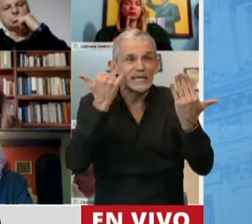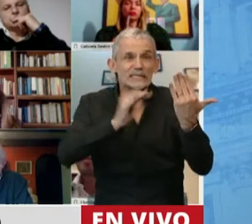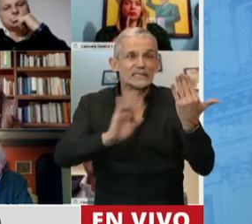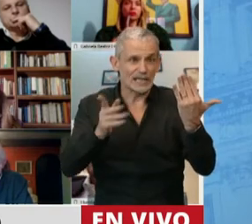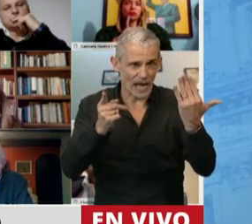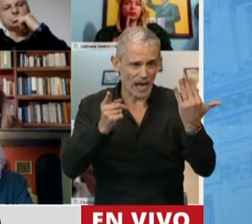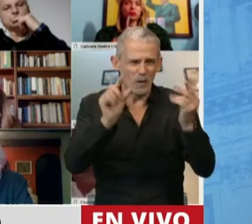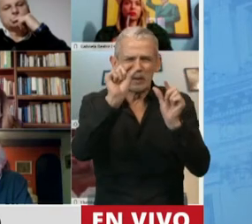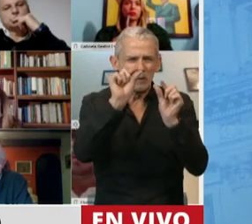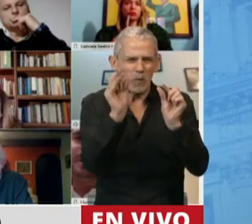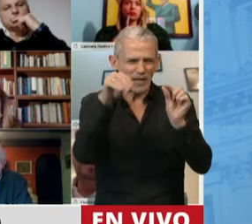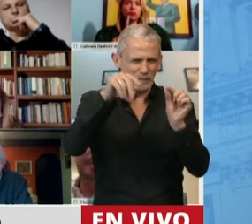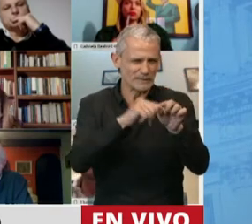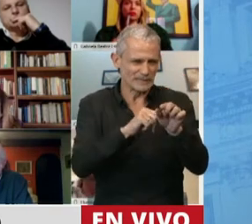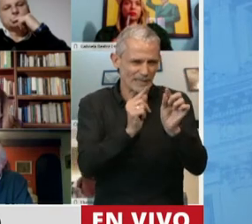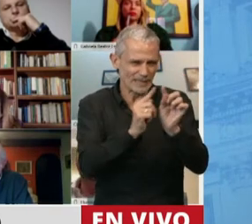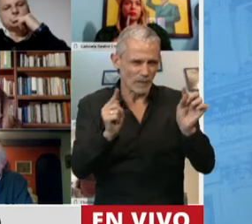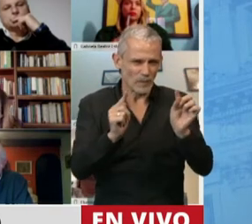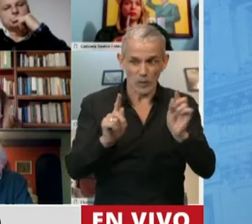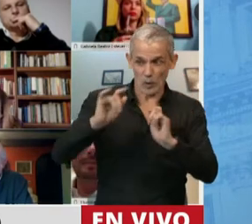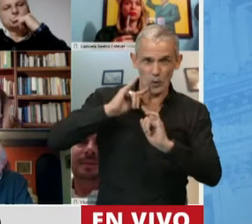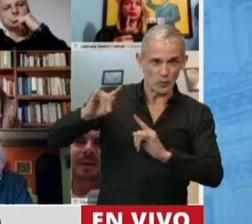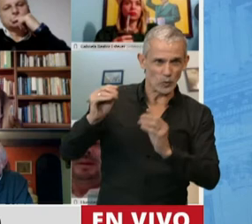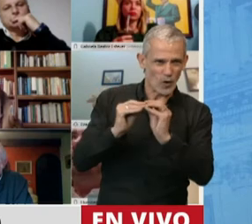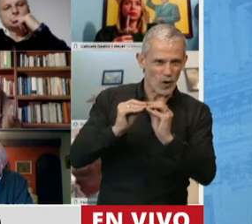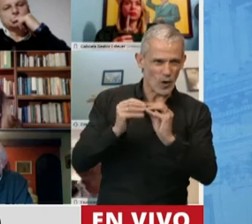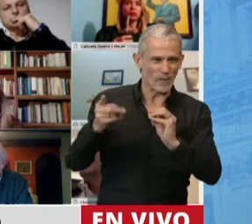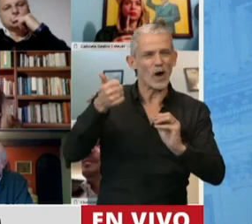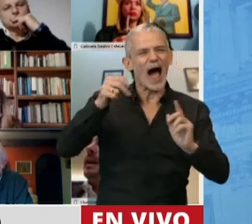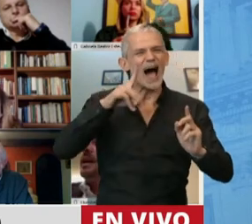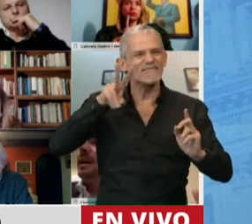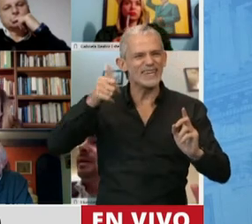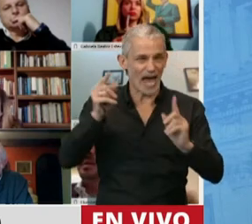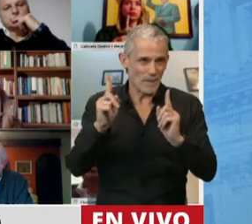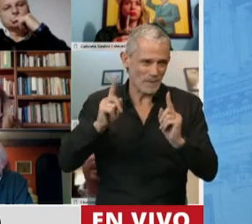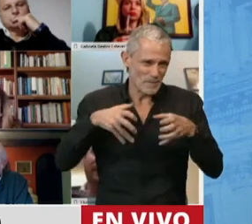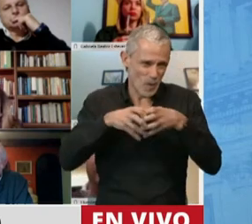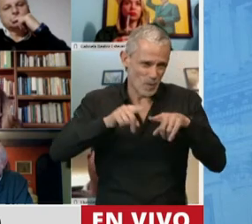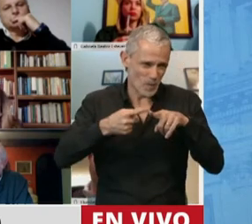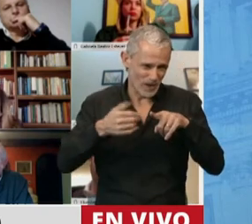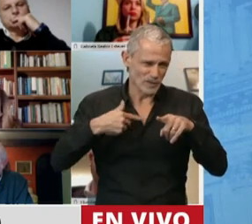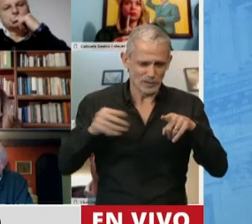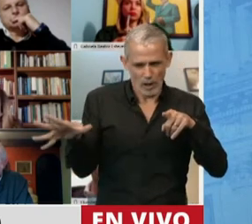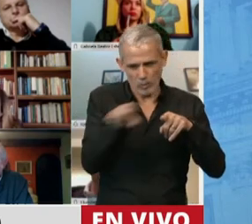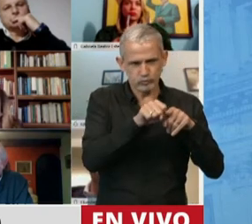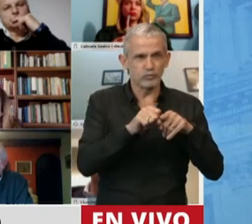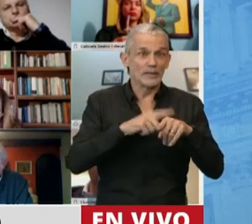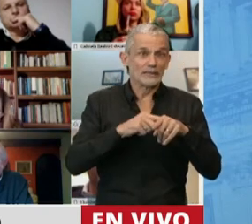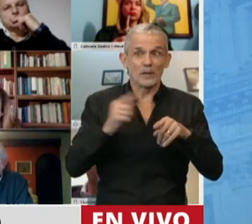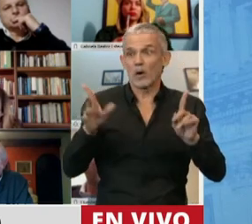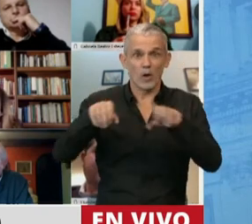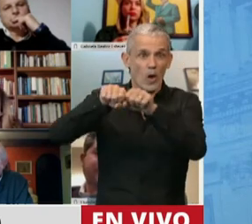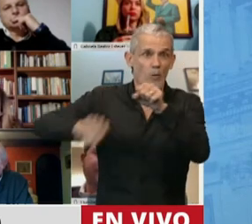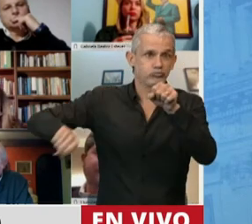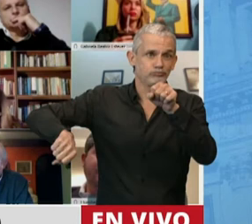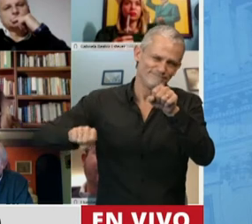permítame señor presidente, me voy a tomar el tiempo que le corresponde también a mi colega Ávila, que es de mi interbloque y que por lo que veo ha quedado